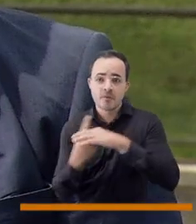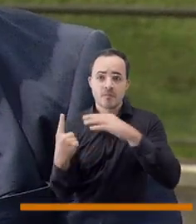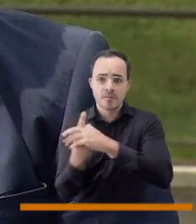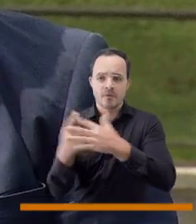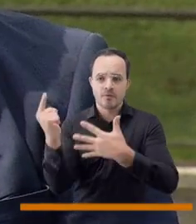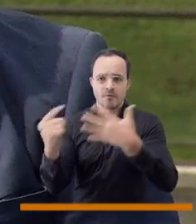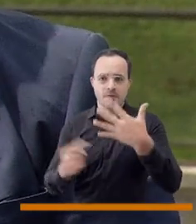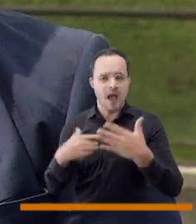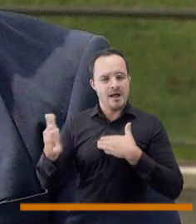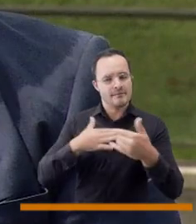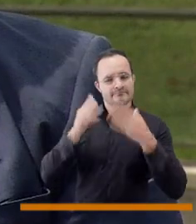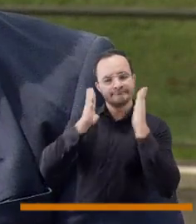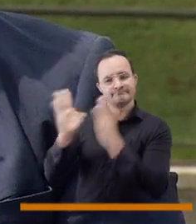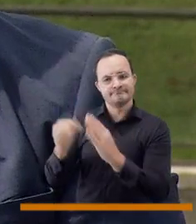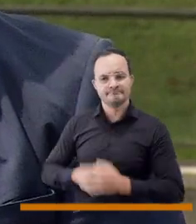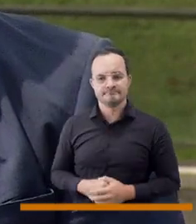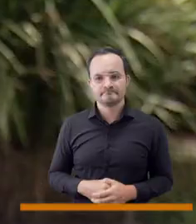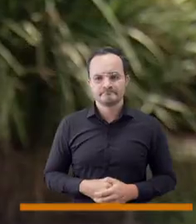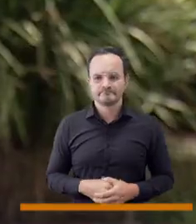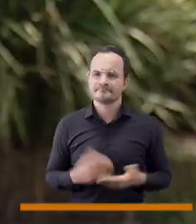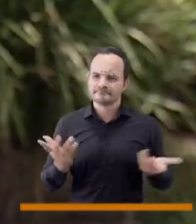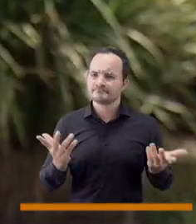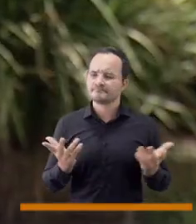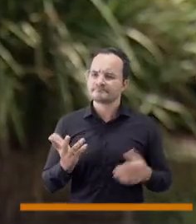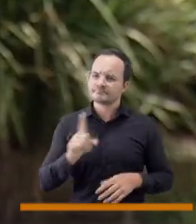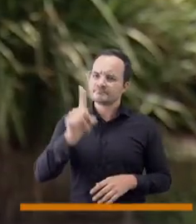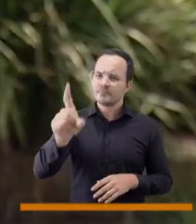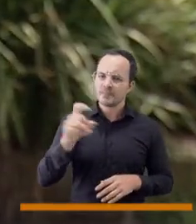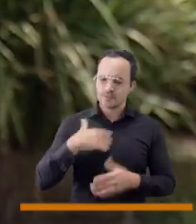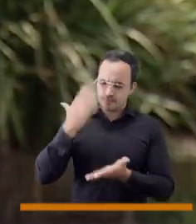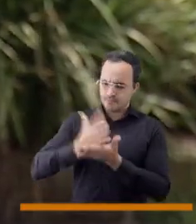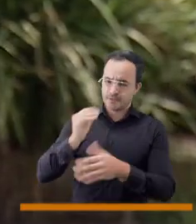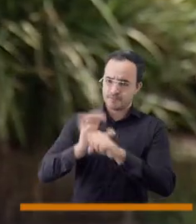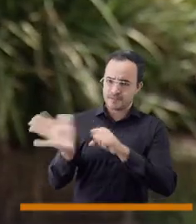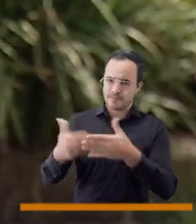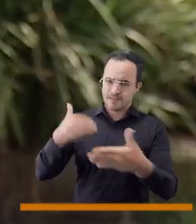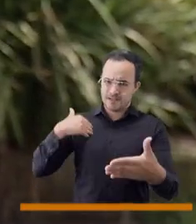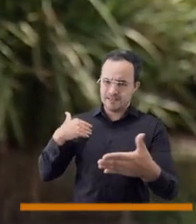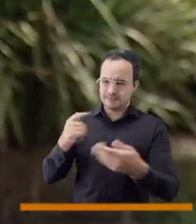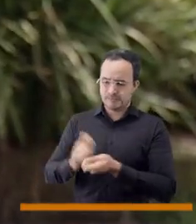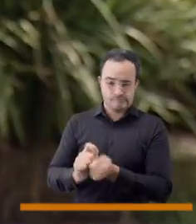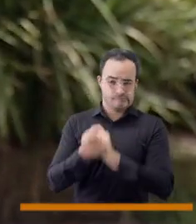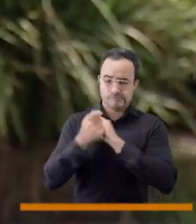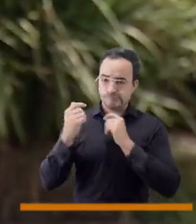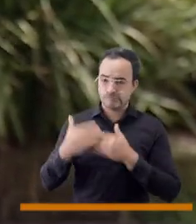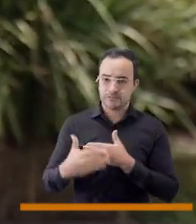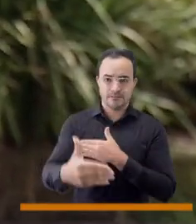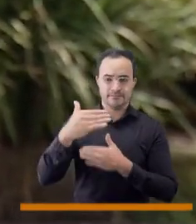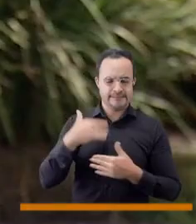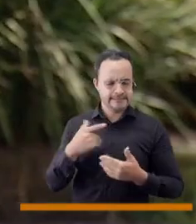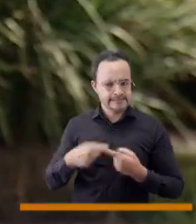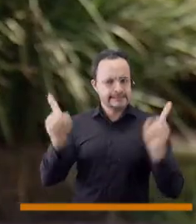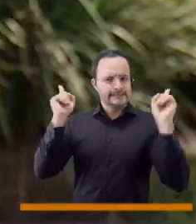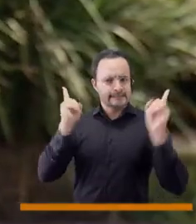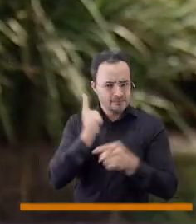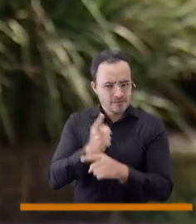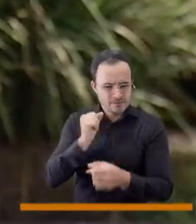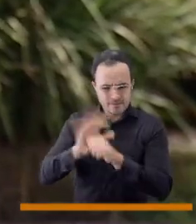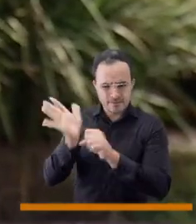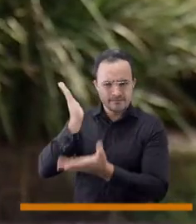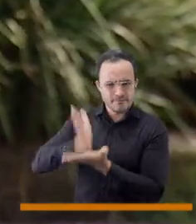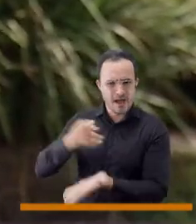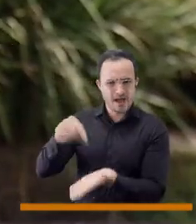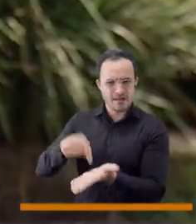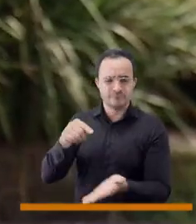una comunidad y apoyemos las dificultades que cada uno presenta. Concejal, la pandemia marcó un antes y un después.